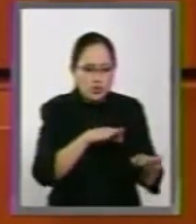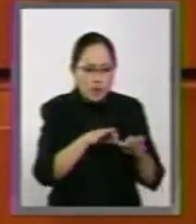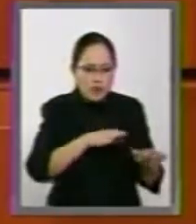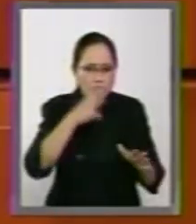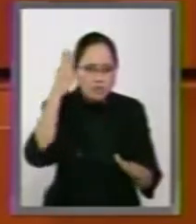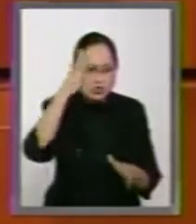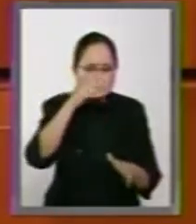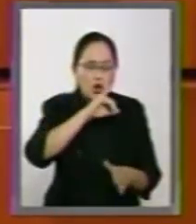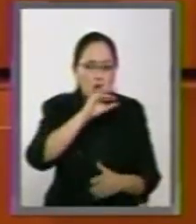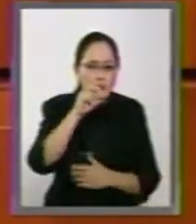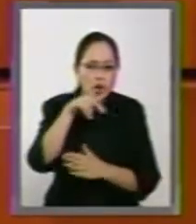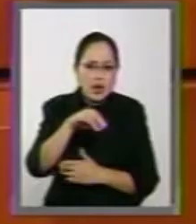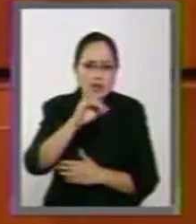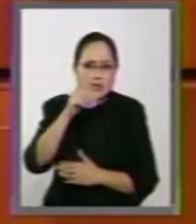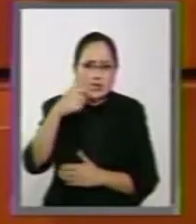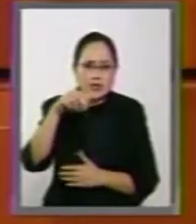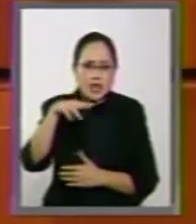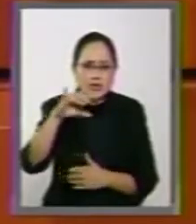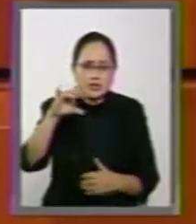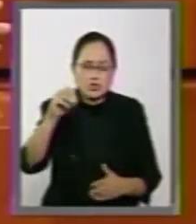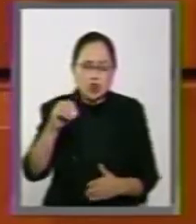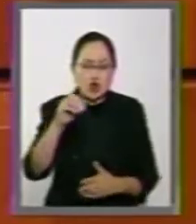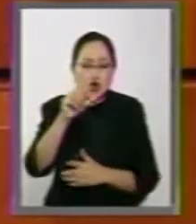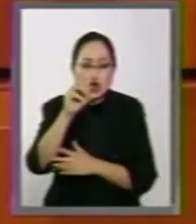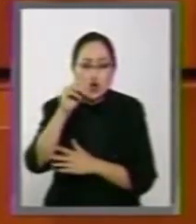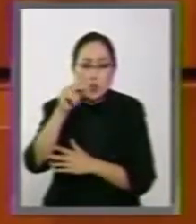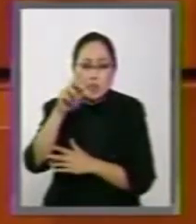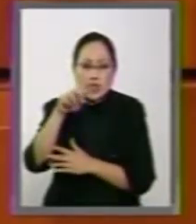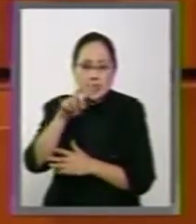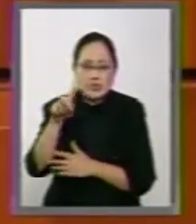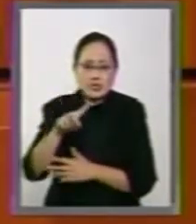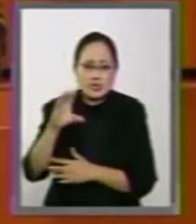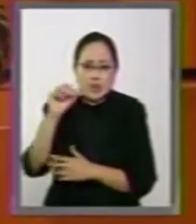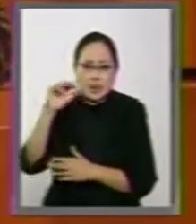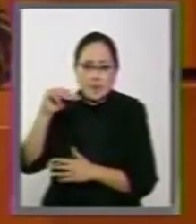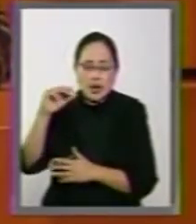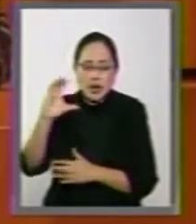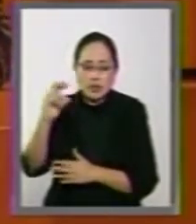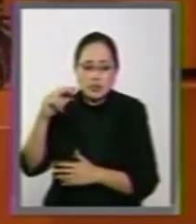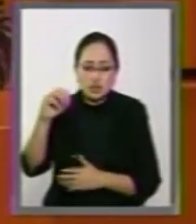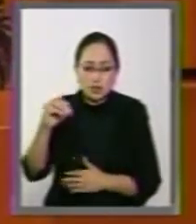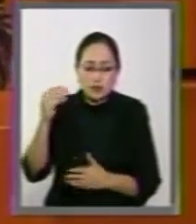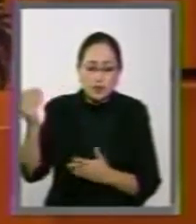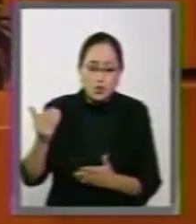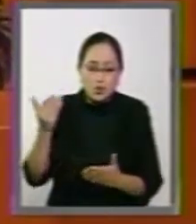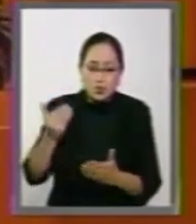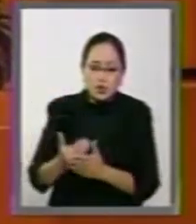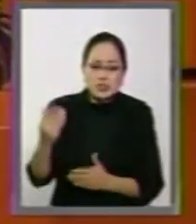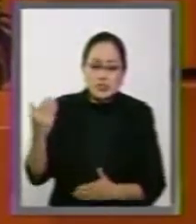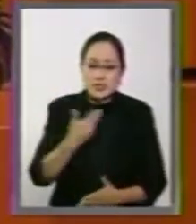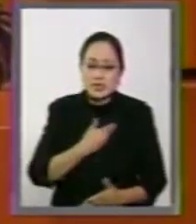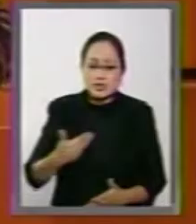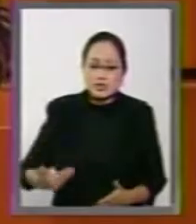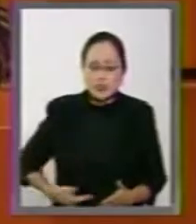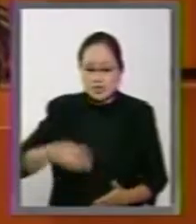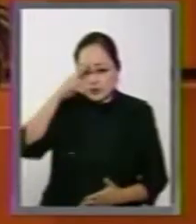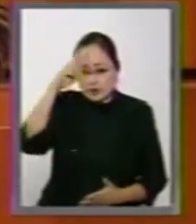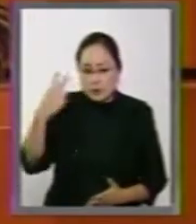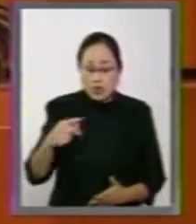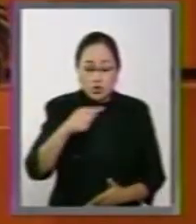Ignacio López Camacho, que es la propuesta del Ejecutivo para representarnos